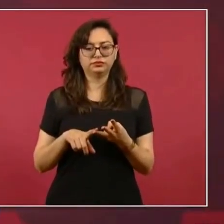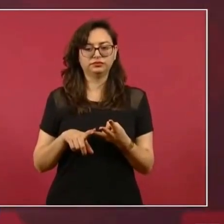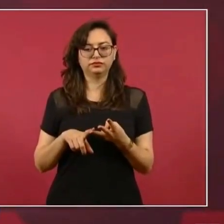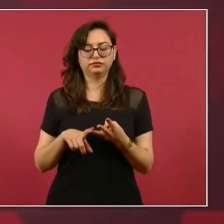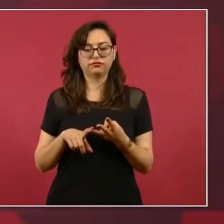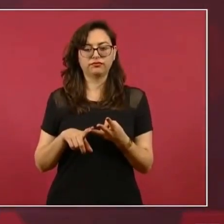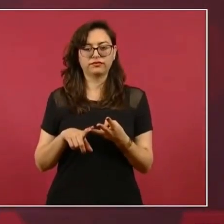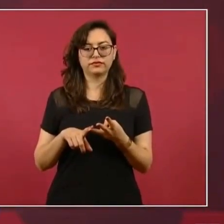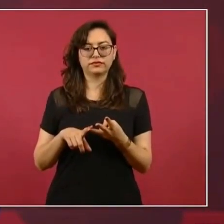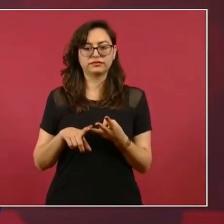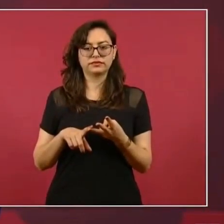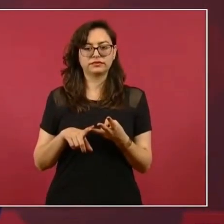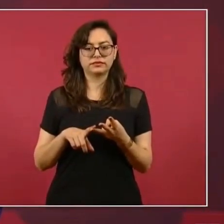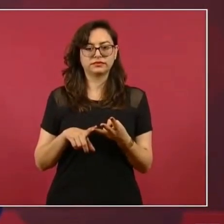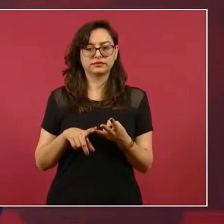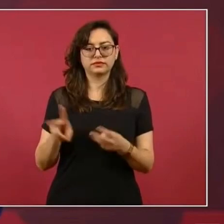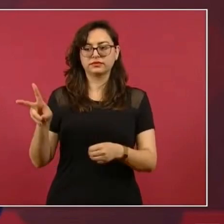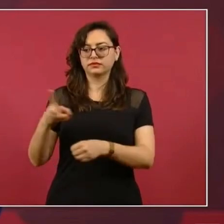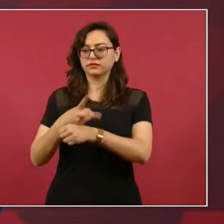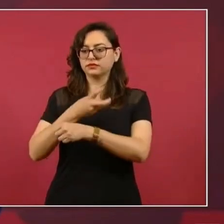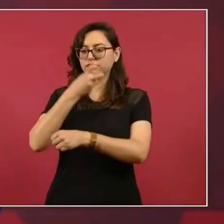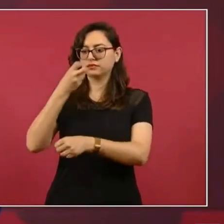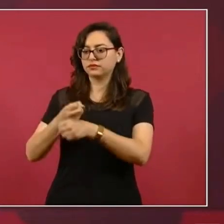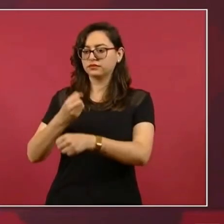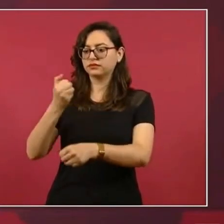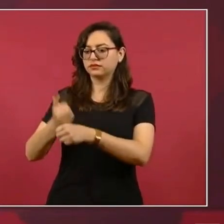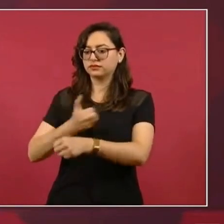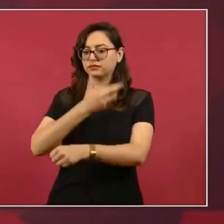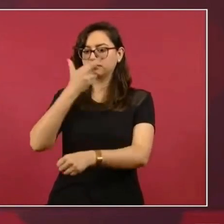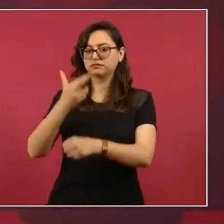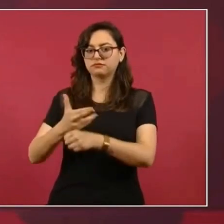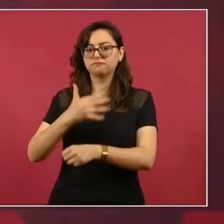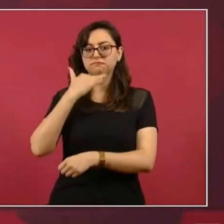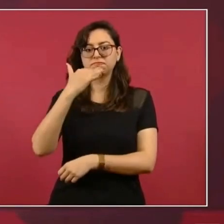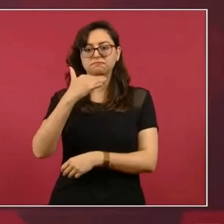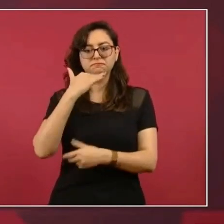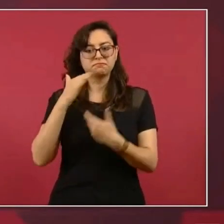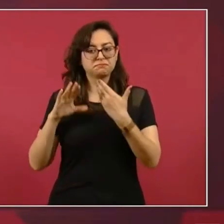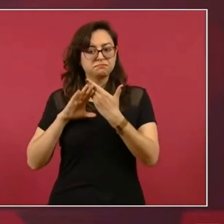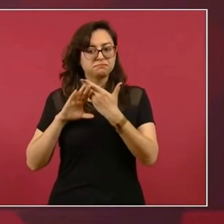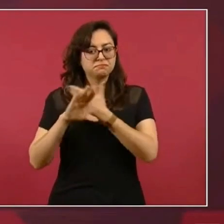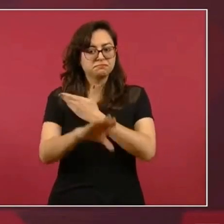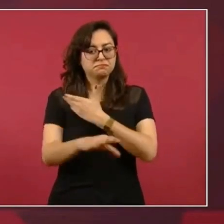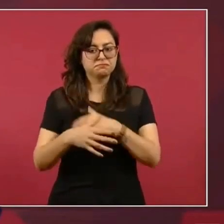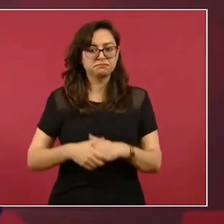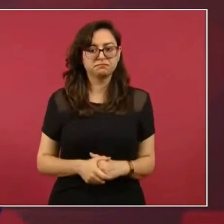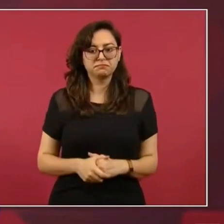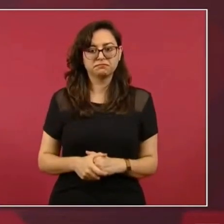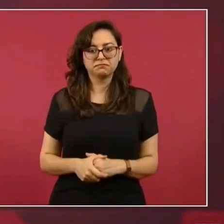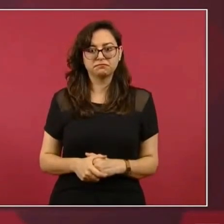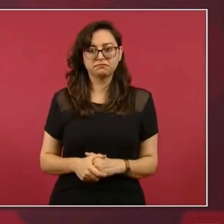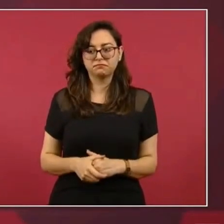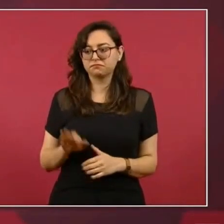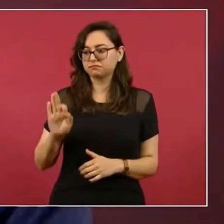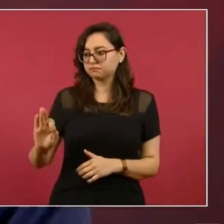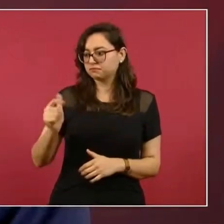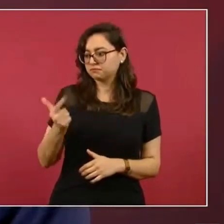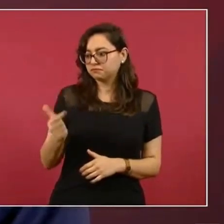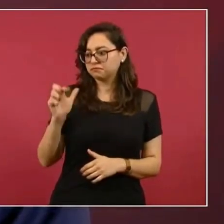La Subsecretaría Anticorrupción. La Subsecretaría Fiscalía General.